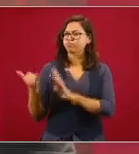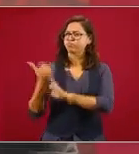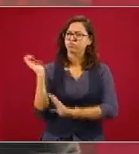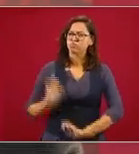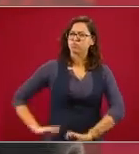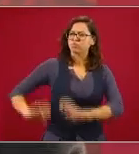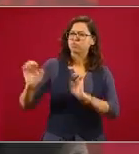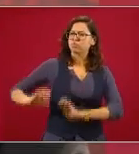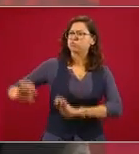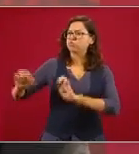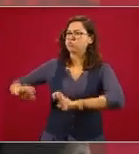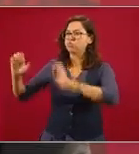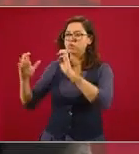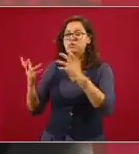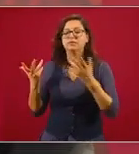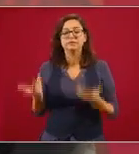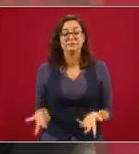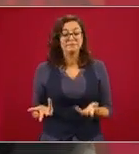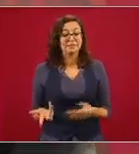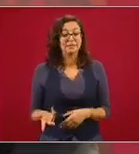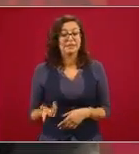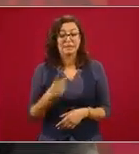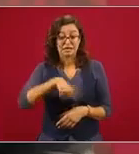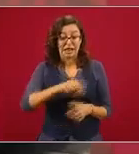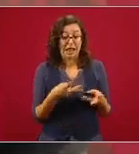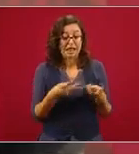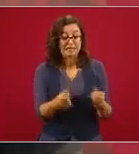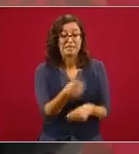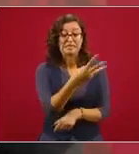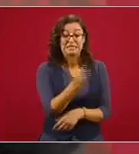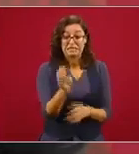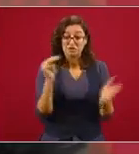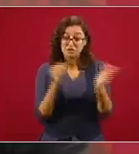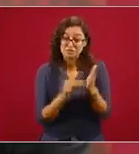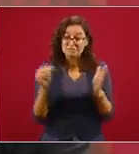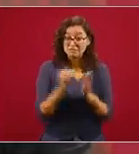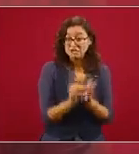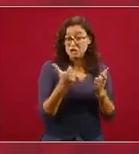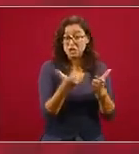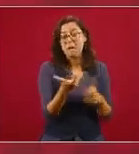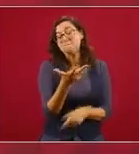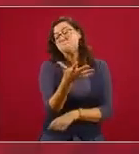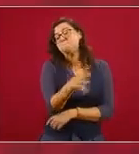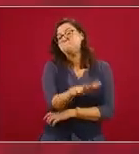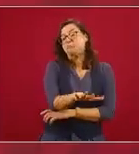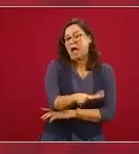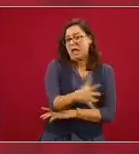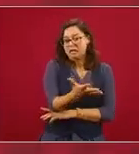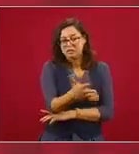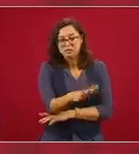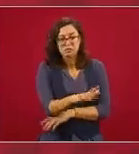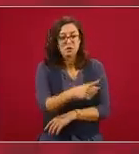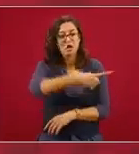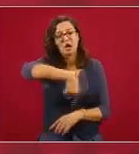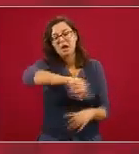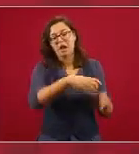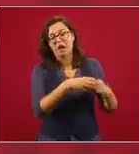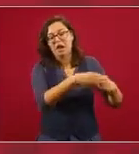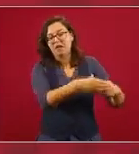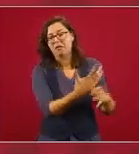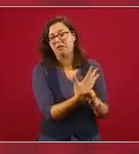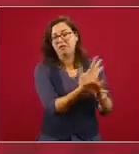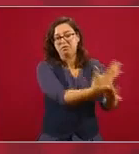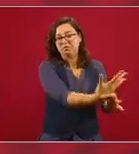Entonces, de 300 mil estimados, porque esto se parecía mucho